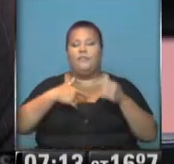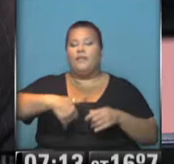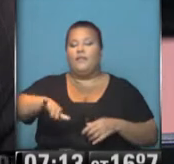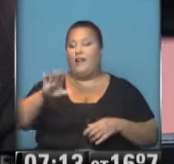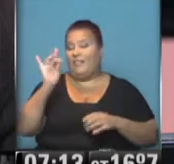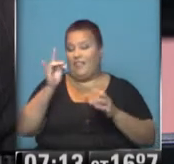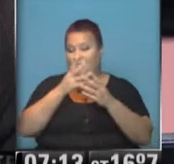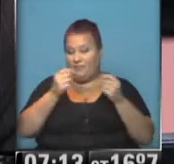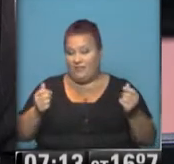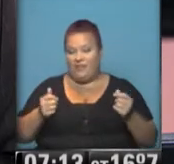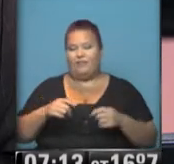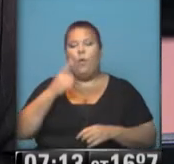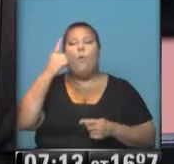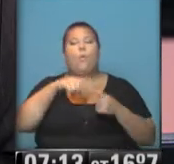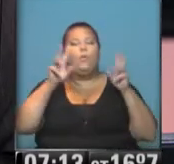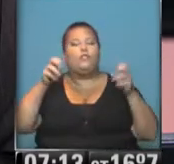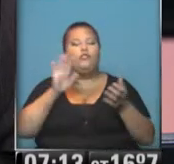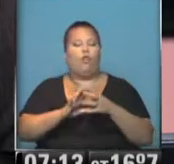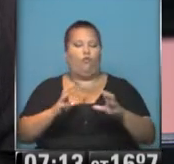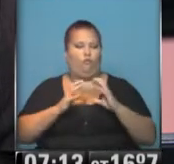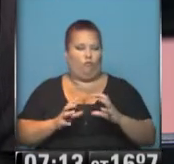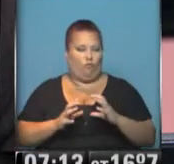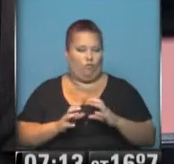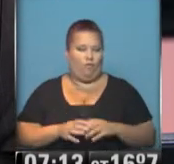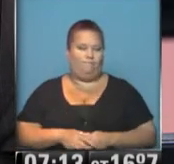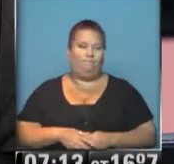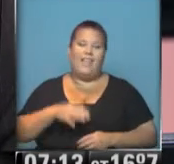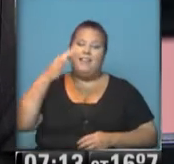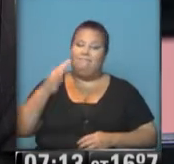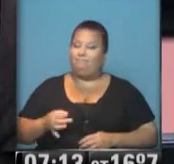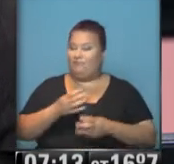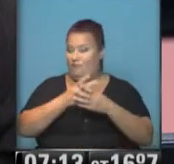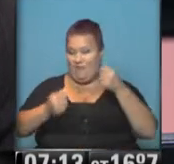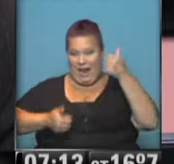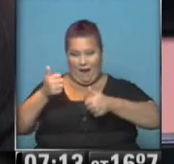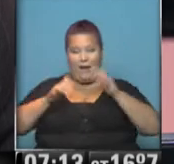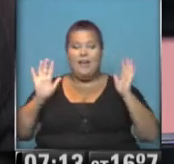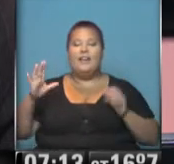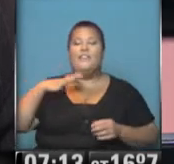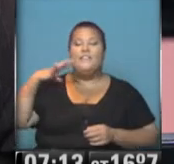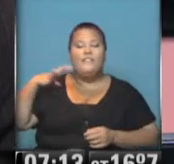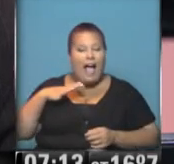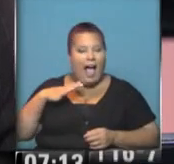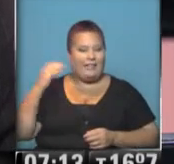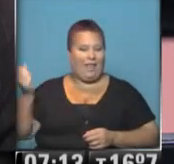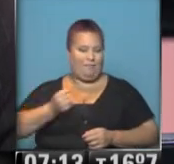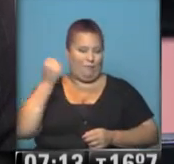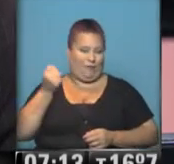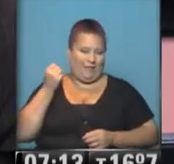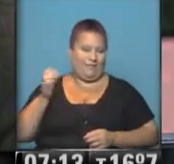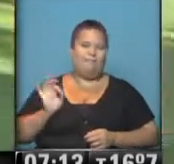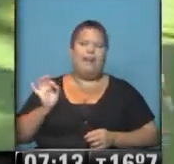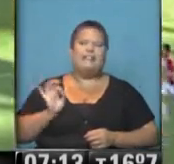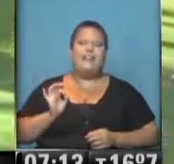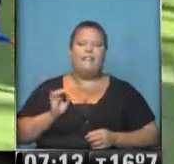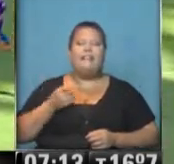diciembre, una de ellas tiene que ver con el fútbol. En realidad se terminó prácticamente todo el campeonato, pero falta lo más importante, saber quién